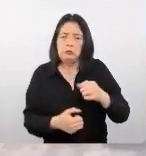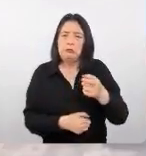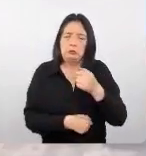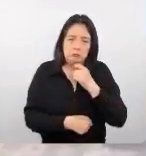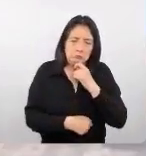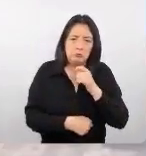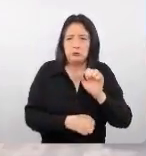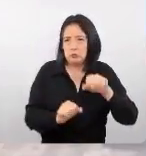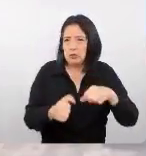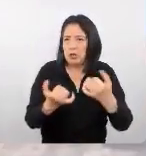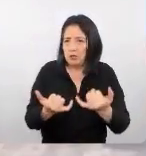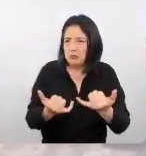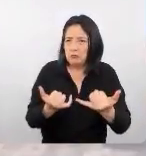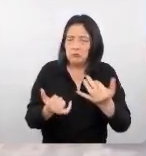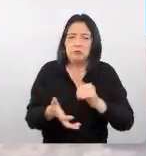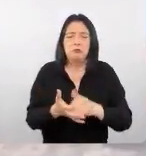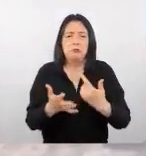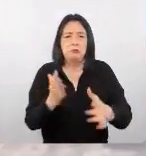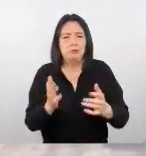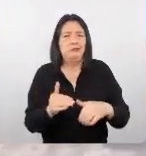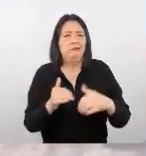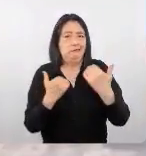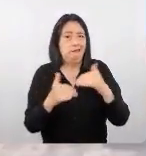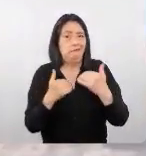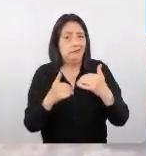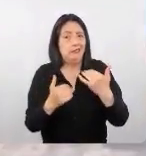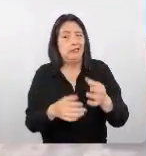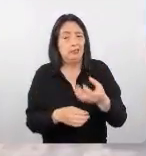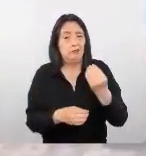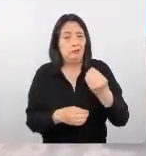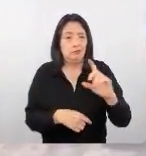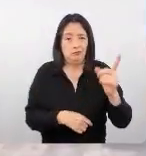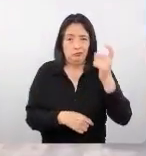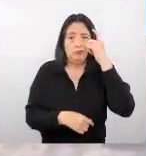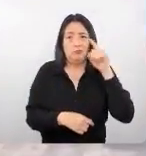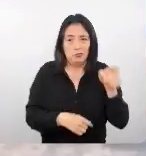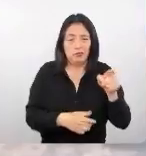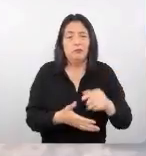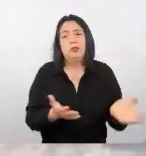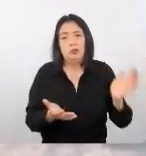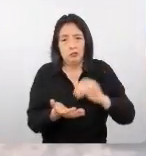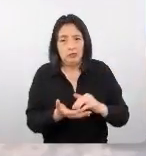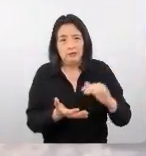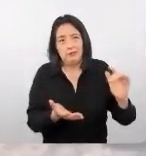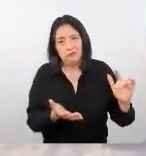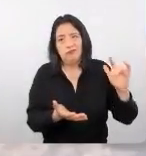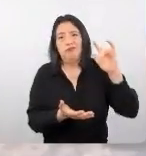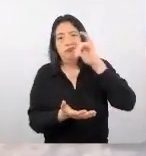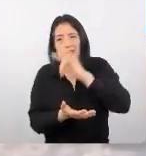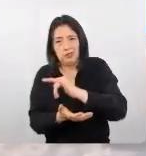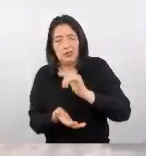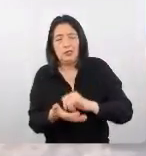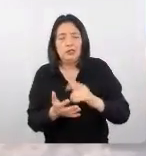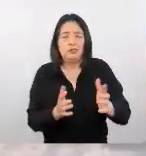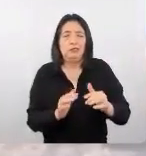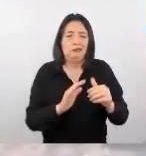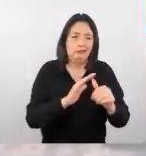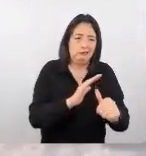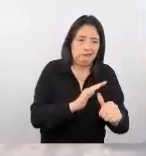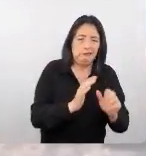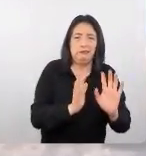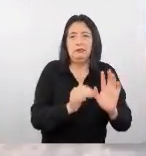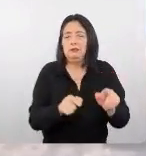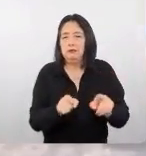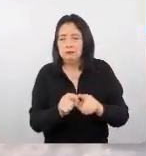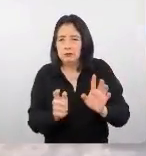actualmente está restringido por todas estas políticas para volver a viajar, del confinamiento y